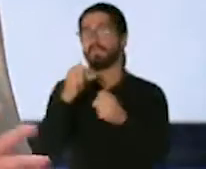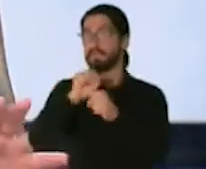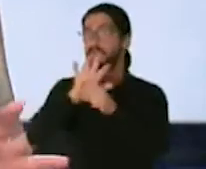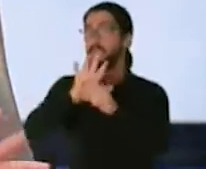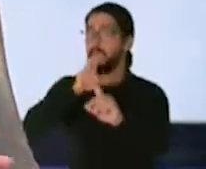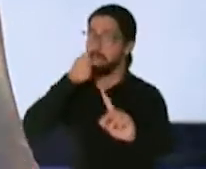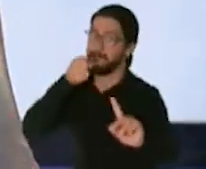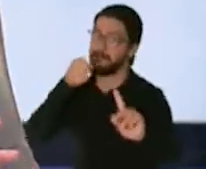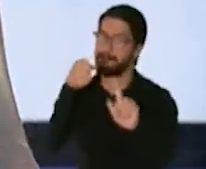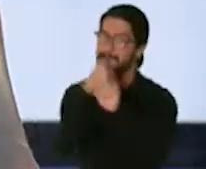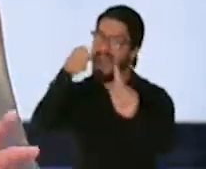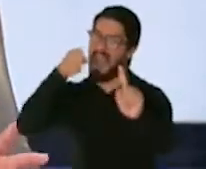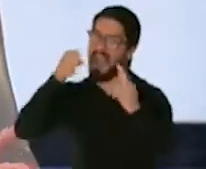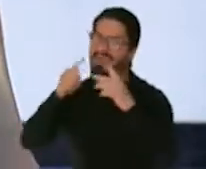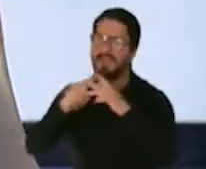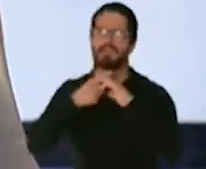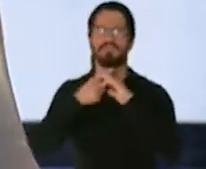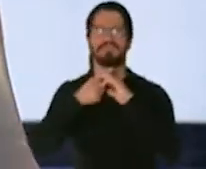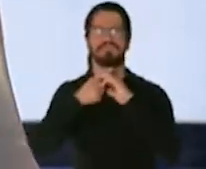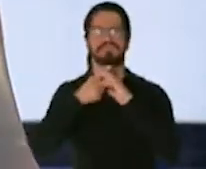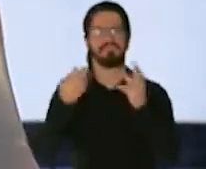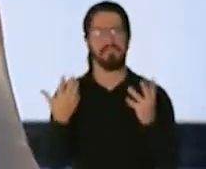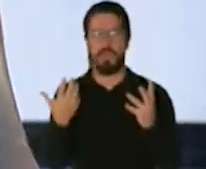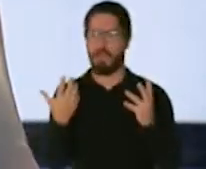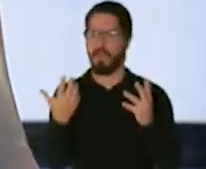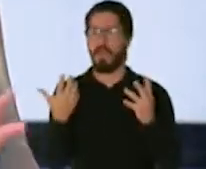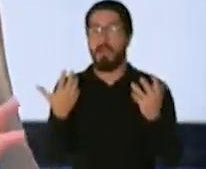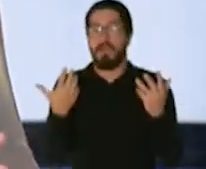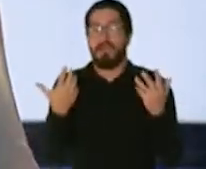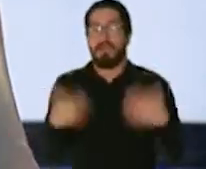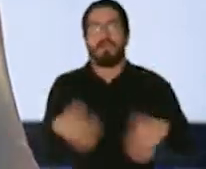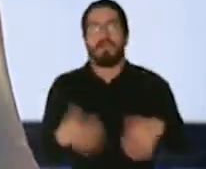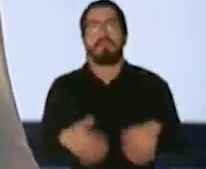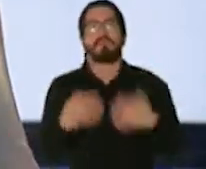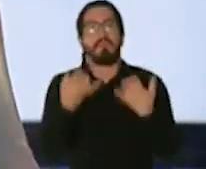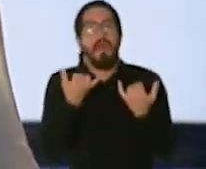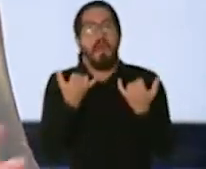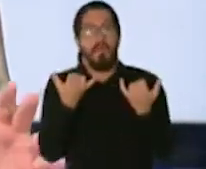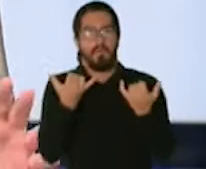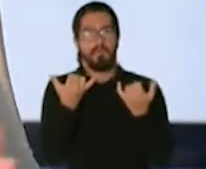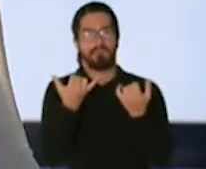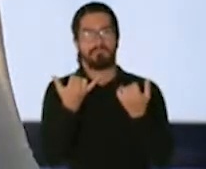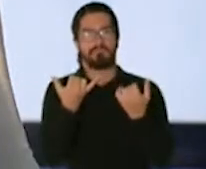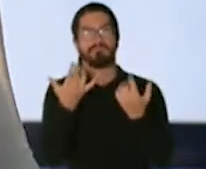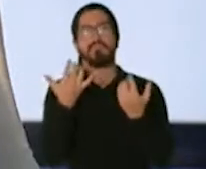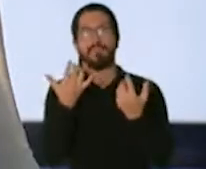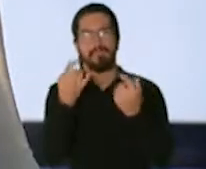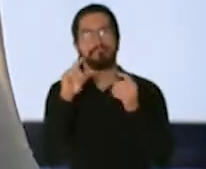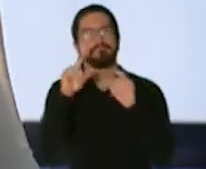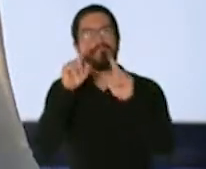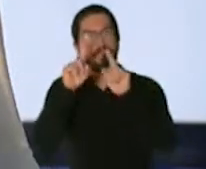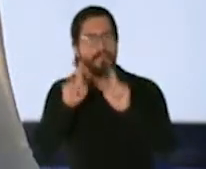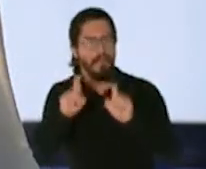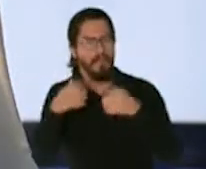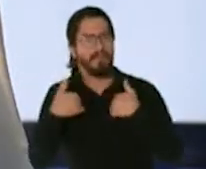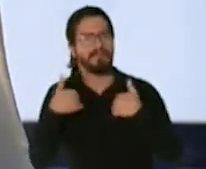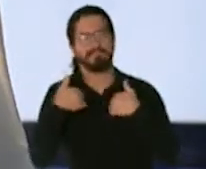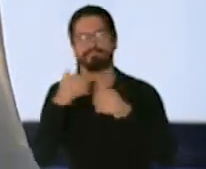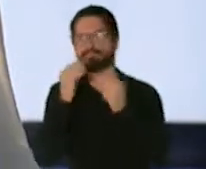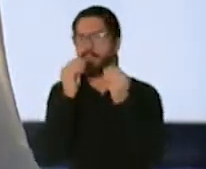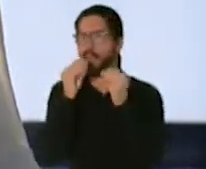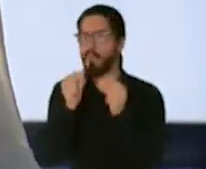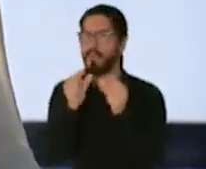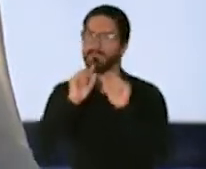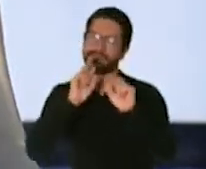no teníamos absolutamente nada ni pruebas tan siquiera ahora tenemos unas pruebas de antígenos que están en 10 a 15 minutos eso es una herramienta espectacular